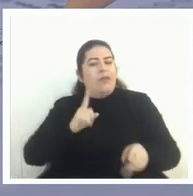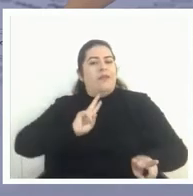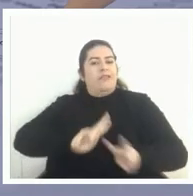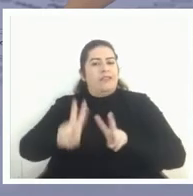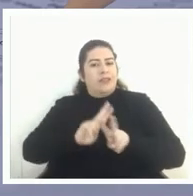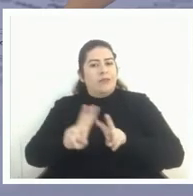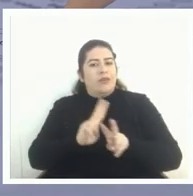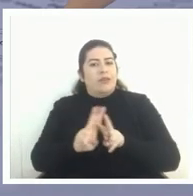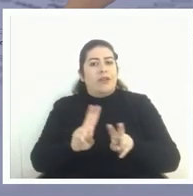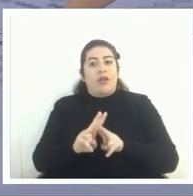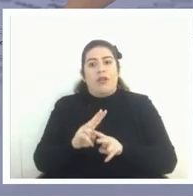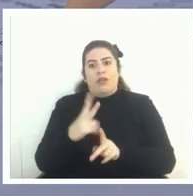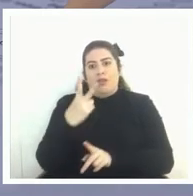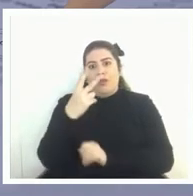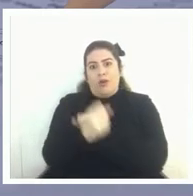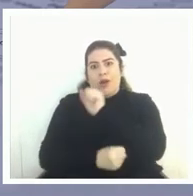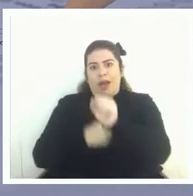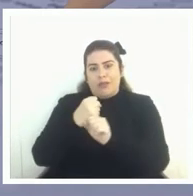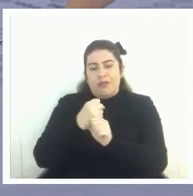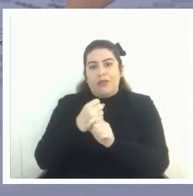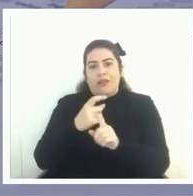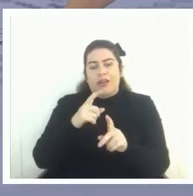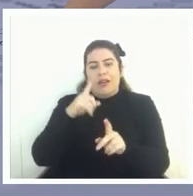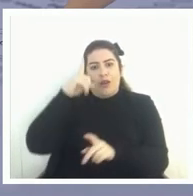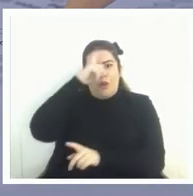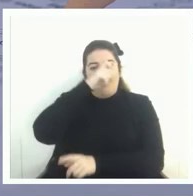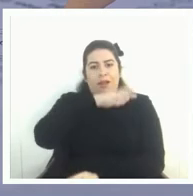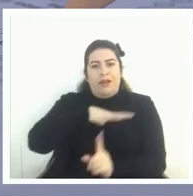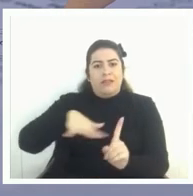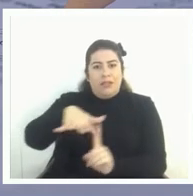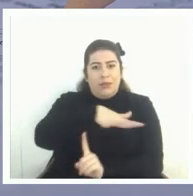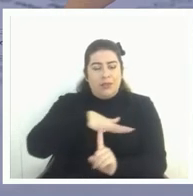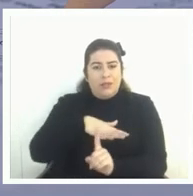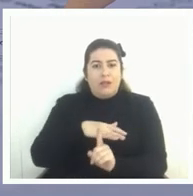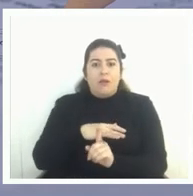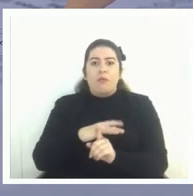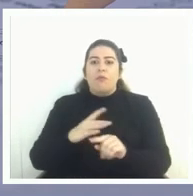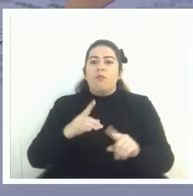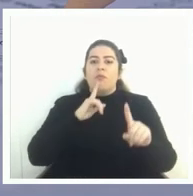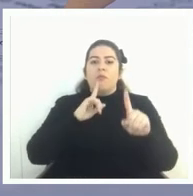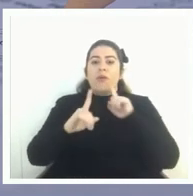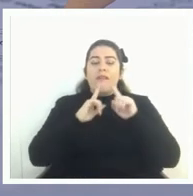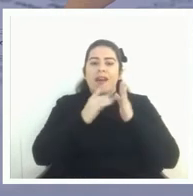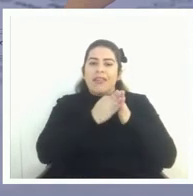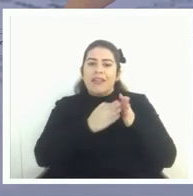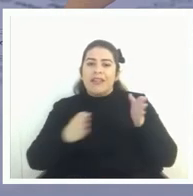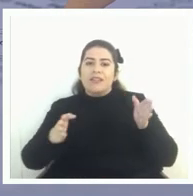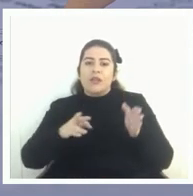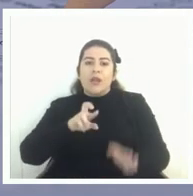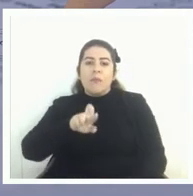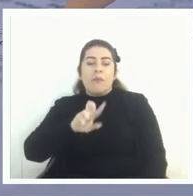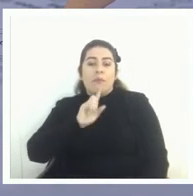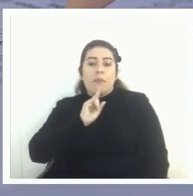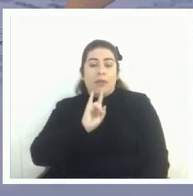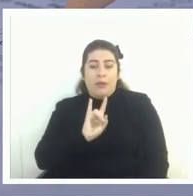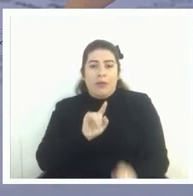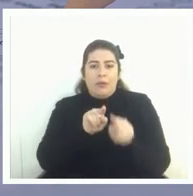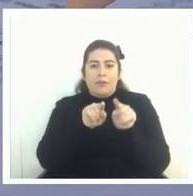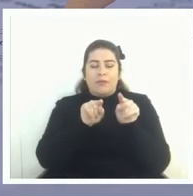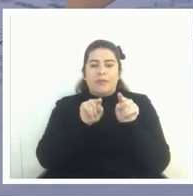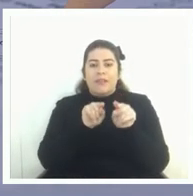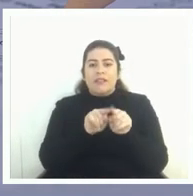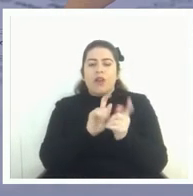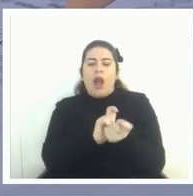últimos años en las condiciones que tenemos las pruebas de transición estos cambios además se originan en